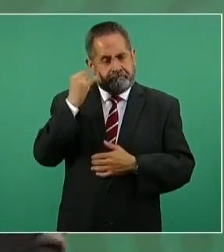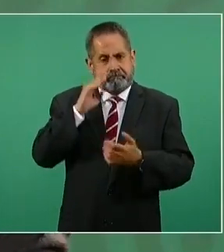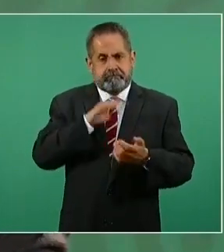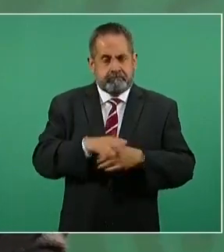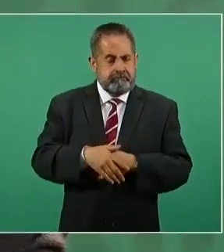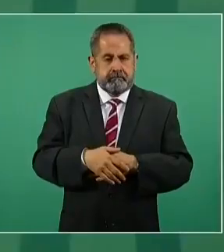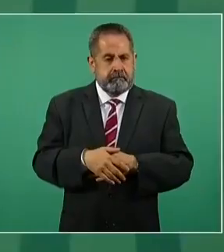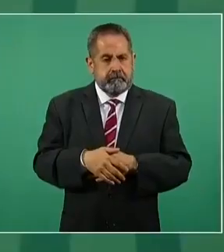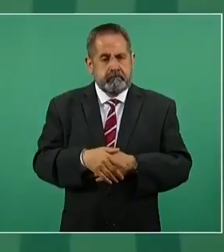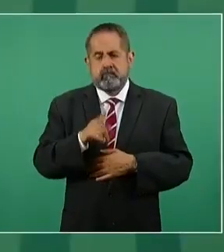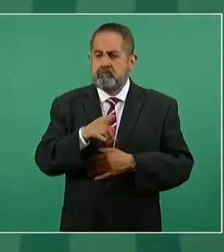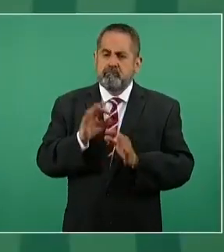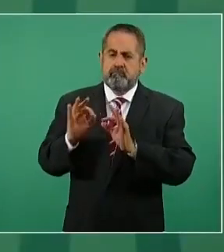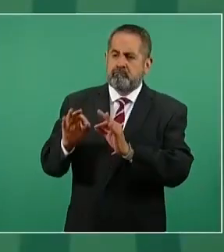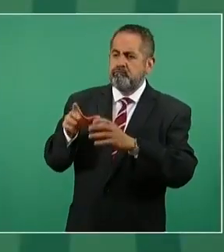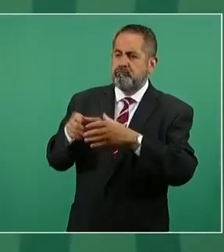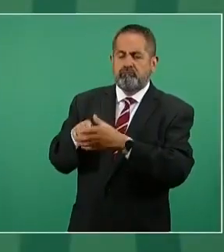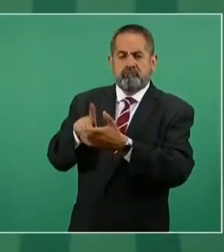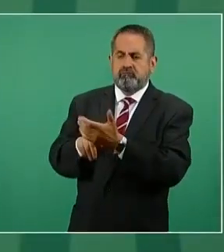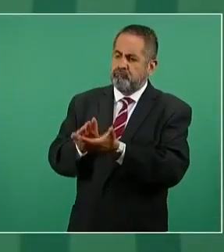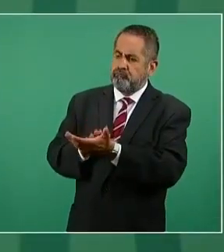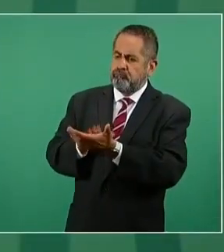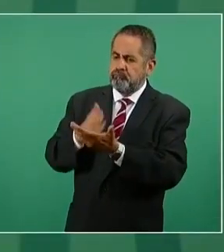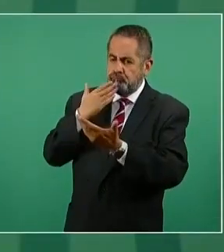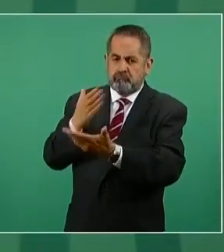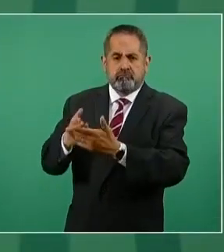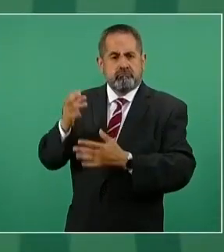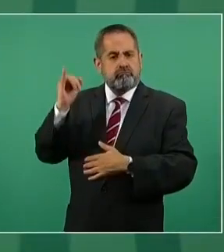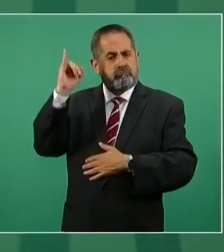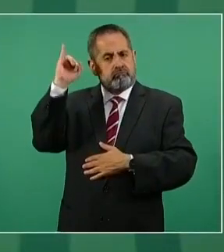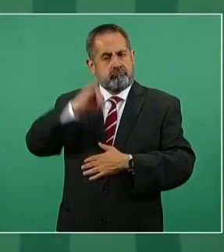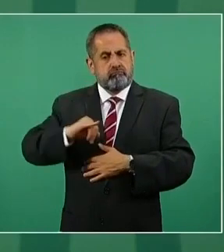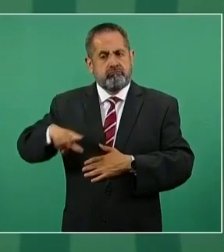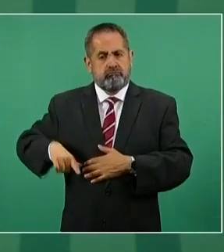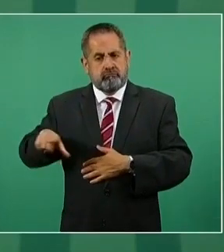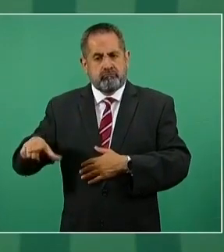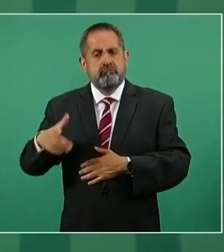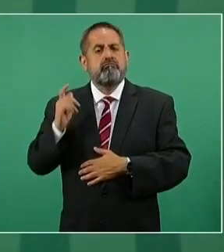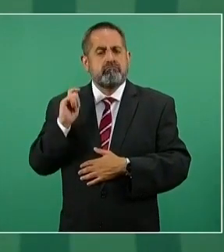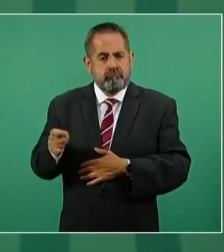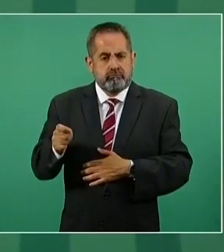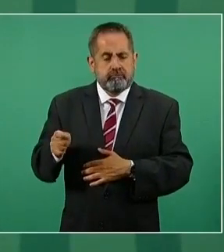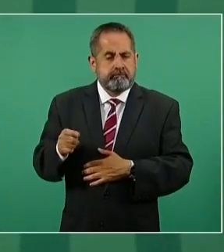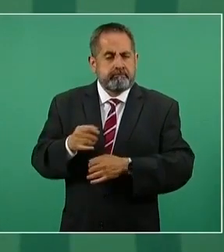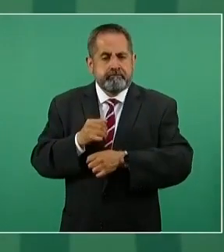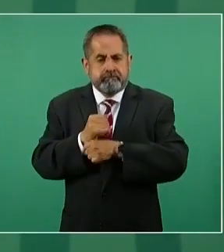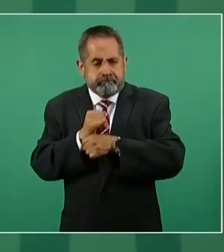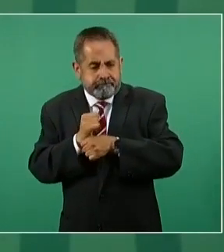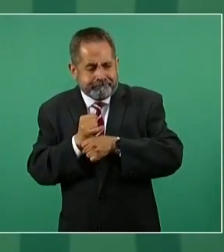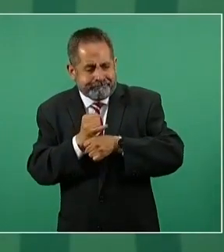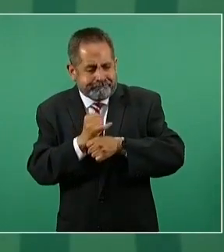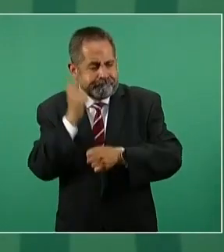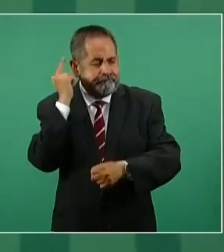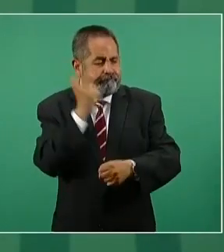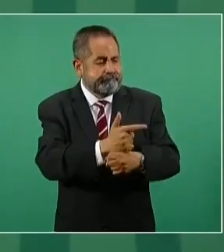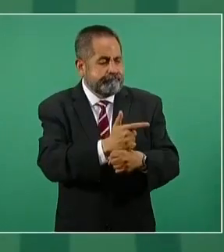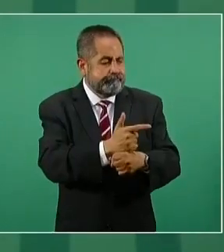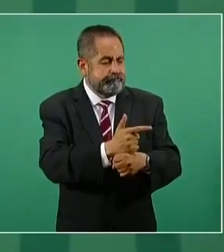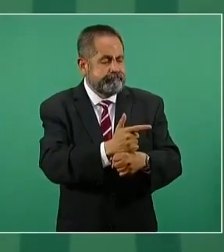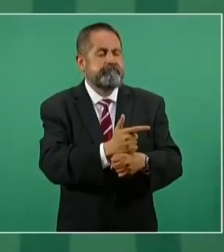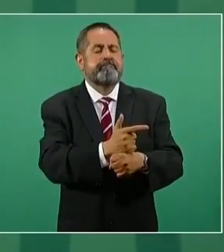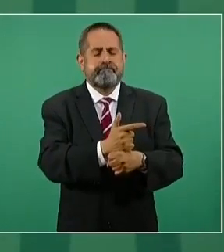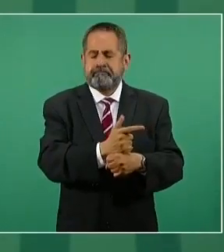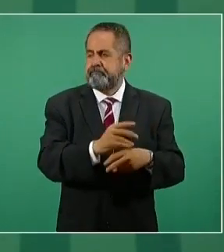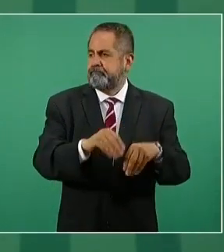celebro la posición que tiene la jefa de gobierno, que es esencialmente esclarecer qué ocurrió.